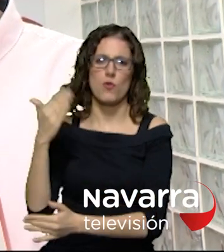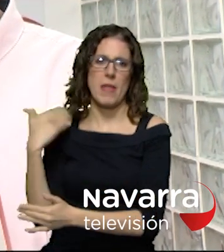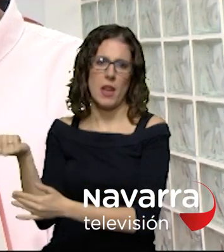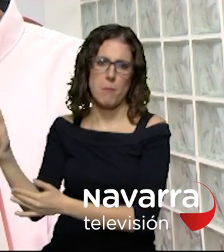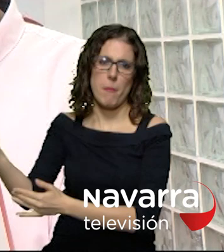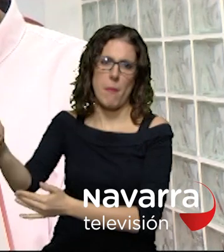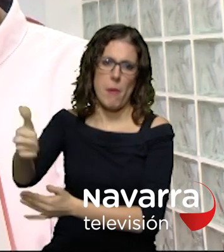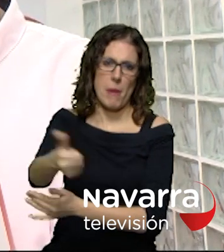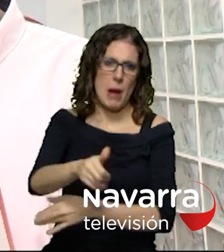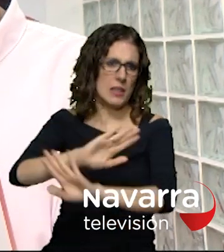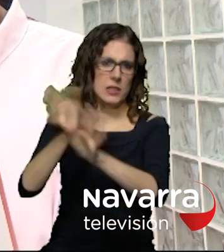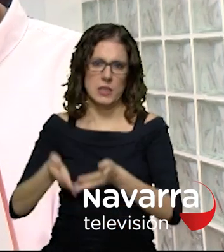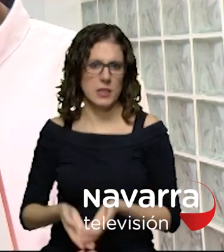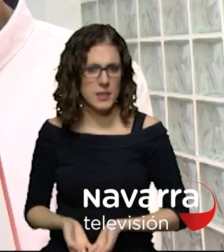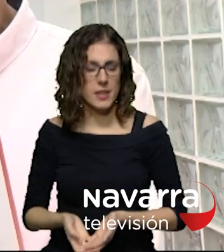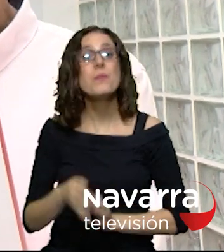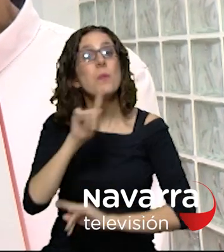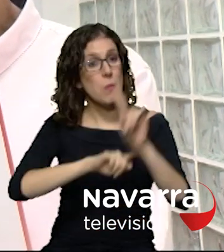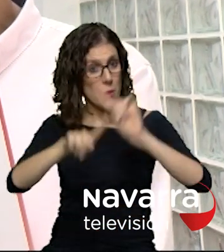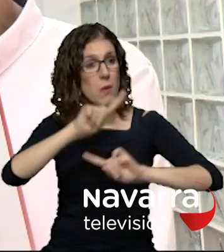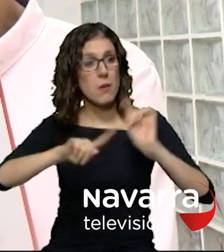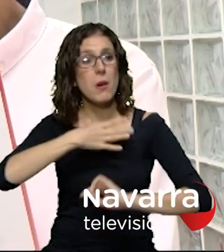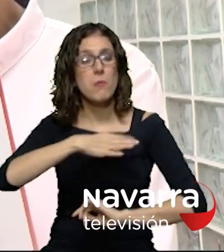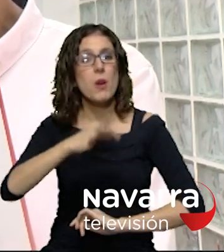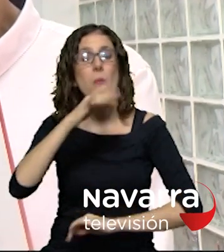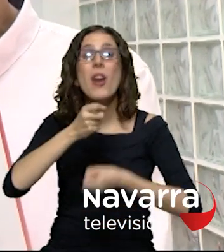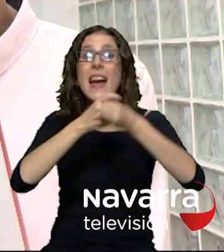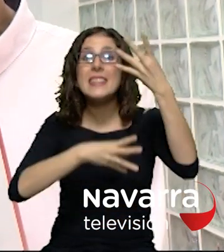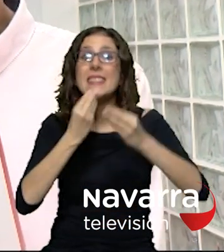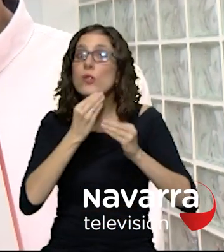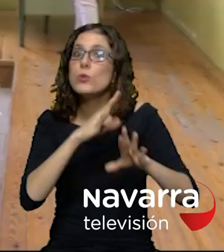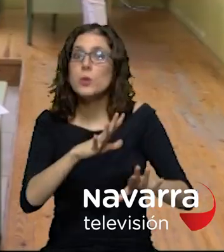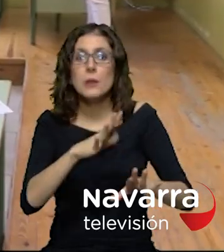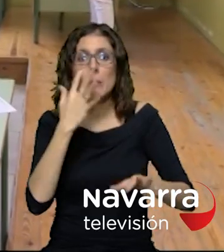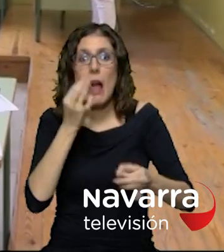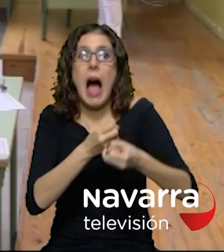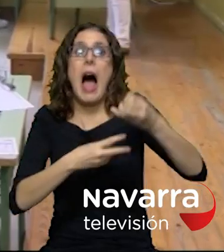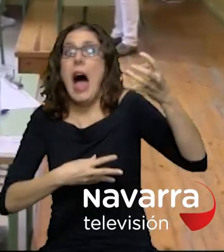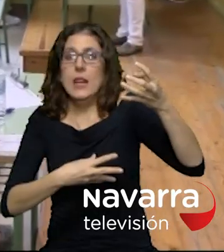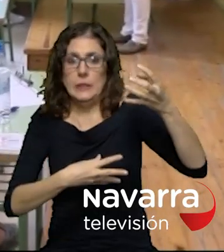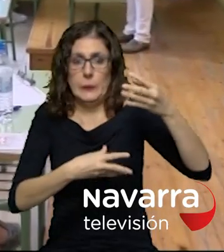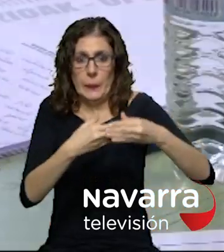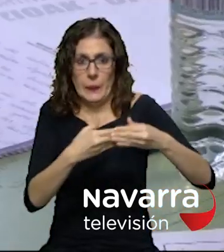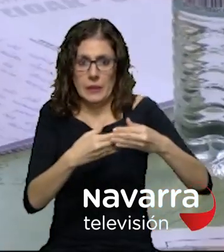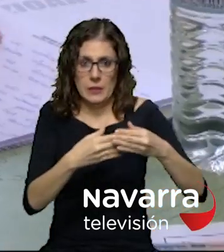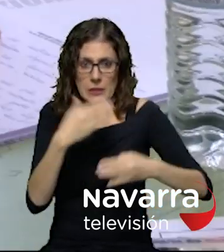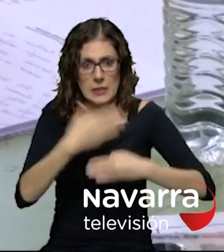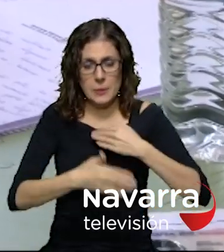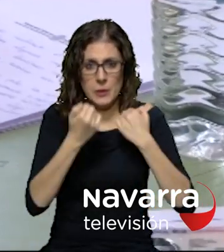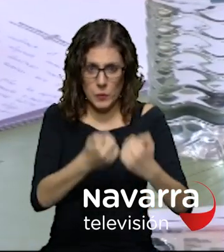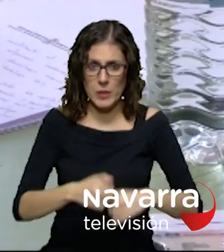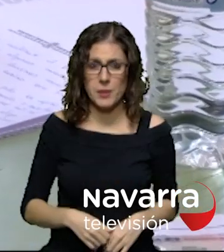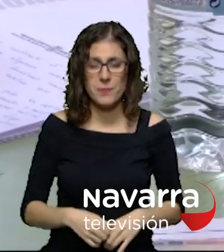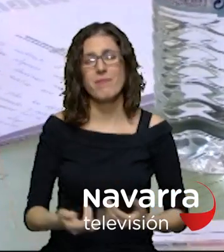problemas porque además las listas que se constituyan de sustitución van a ser muy limitadas y piden un cambio en el sistema de acceso al